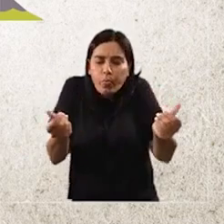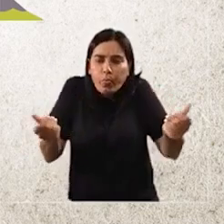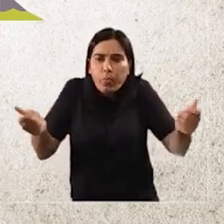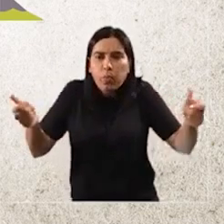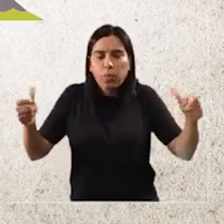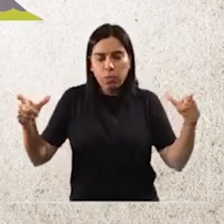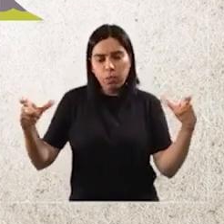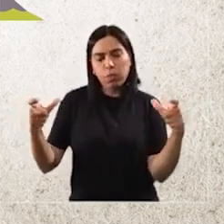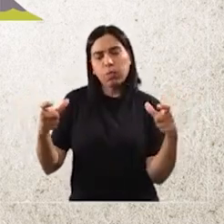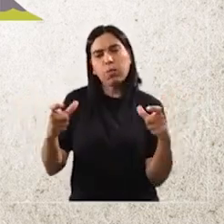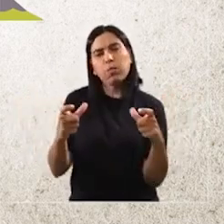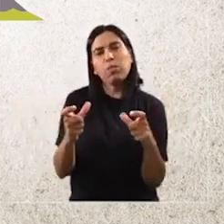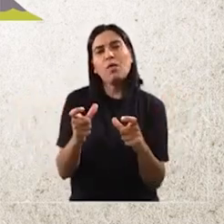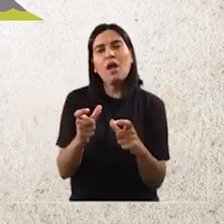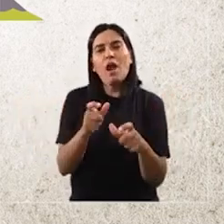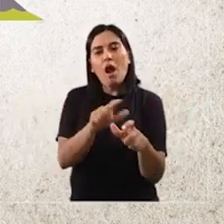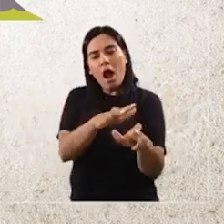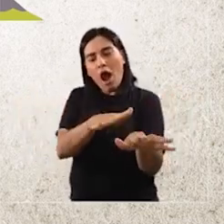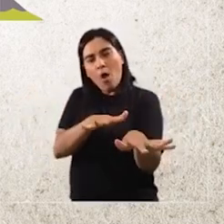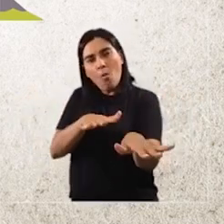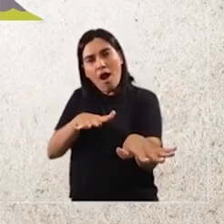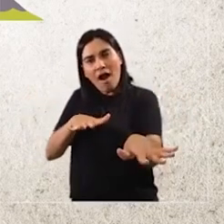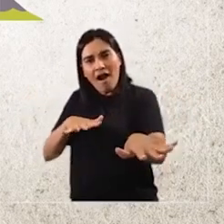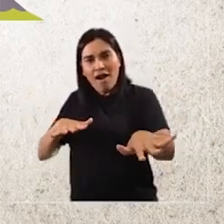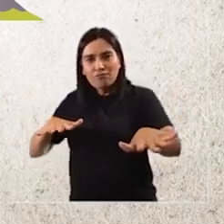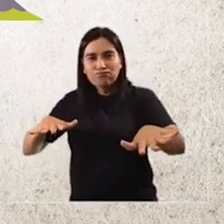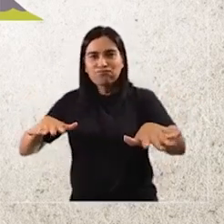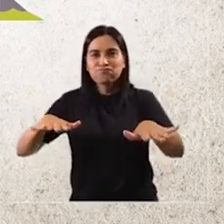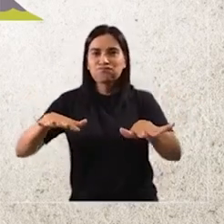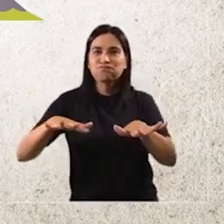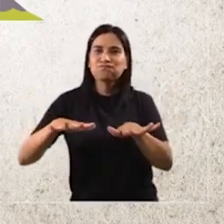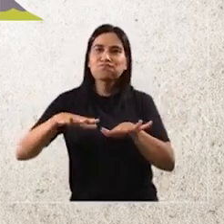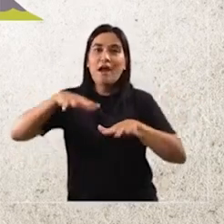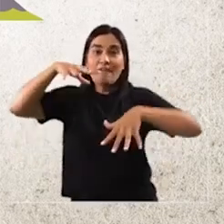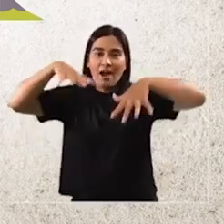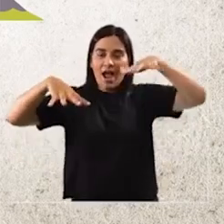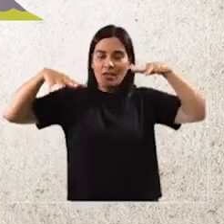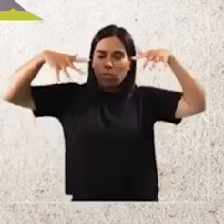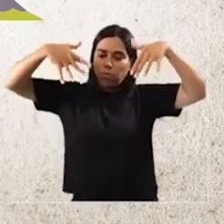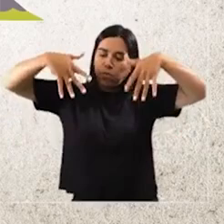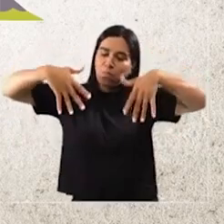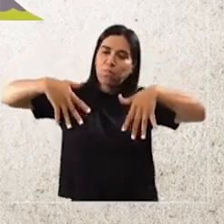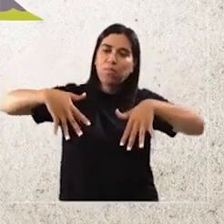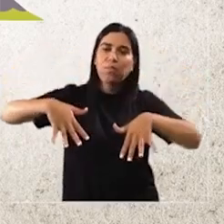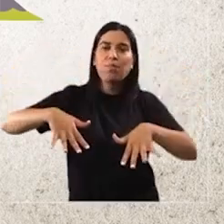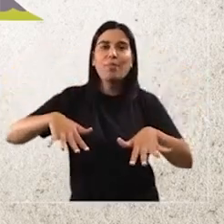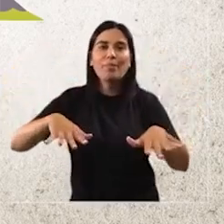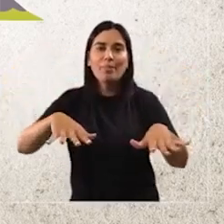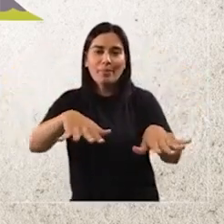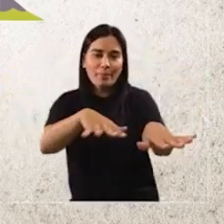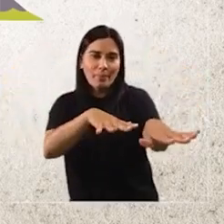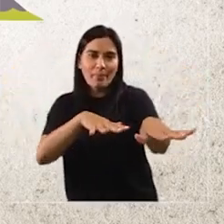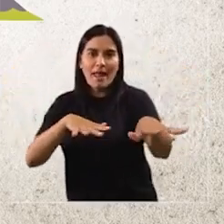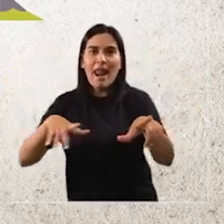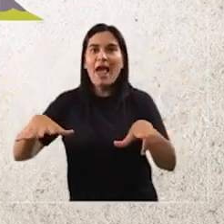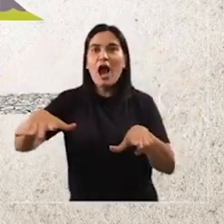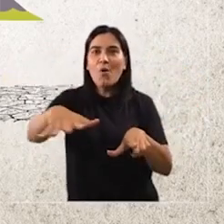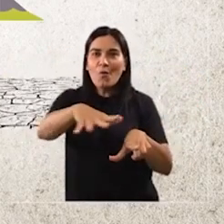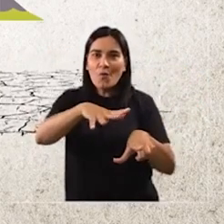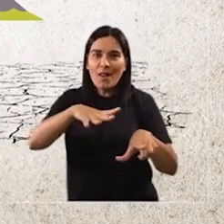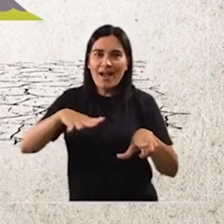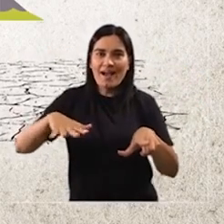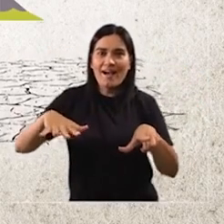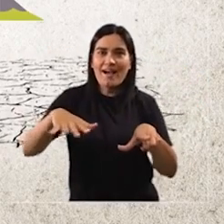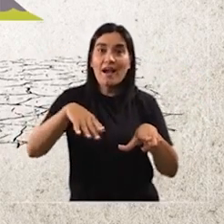gran acumulación de agua por escurrimiento de todo el valle, creando así una gran laguna, que luego de un importante cambio en el